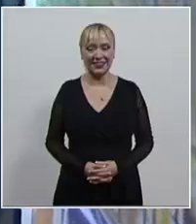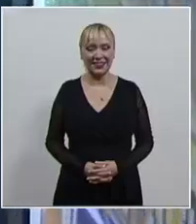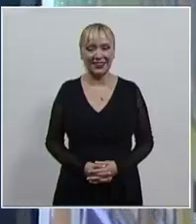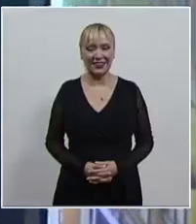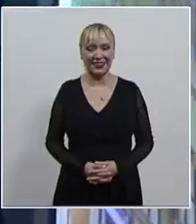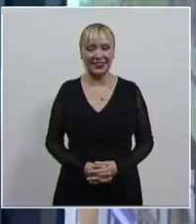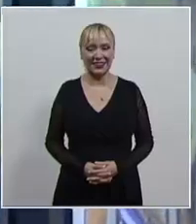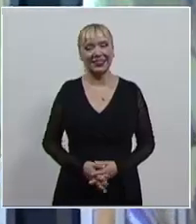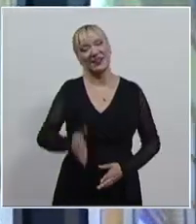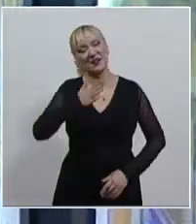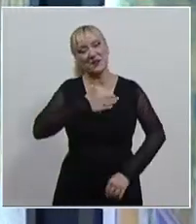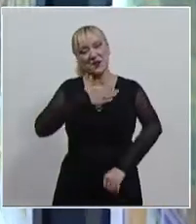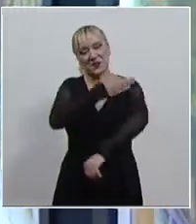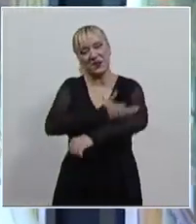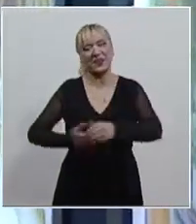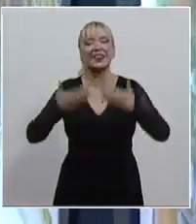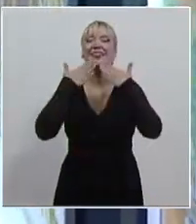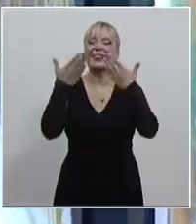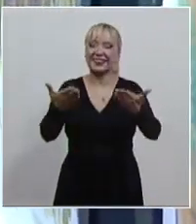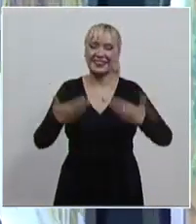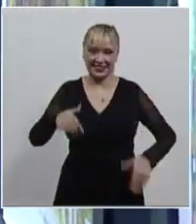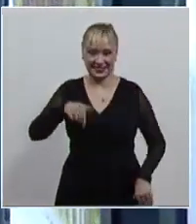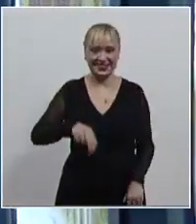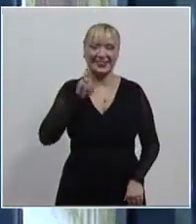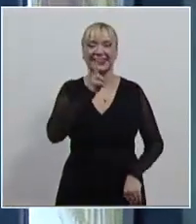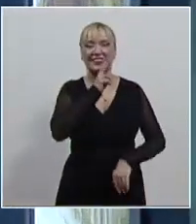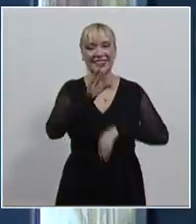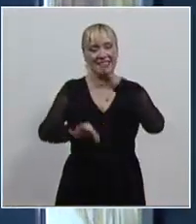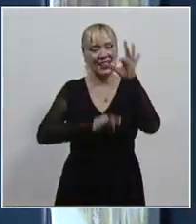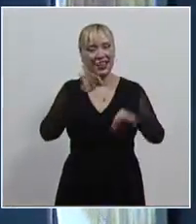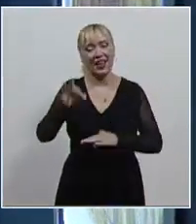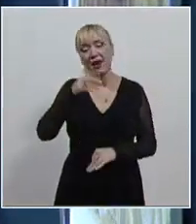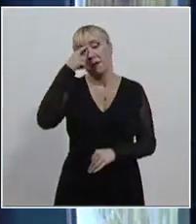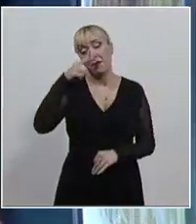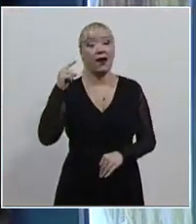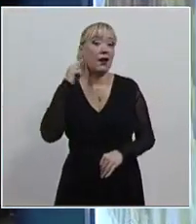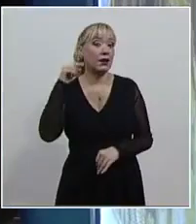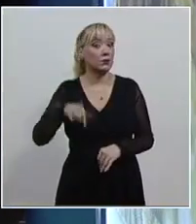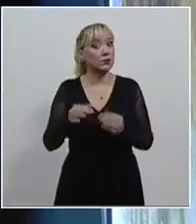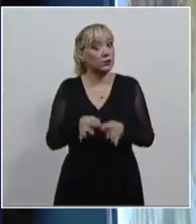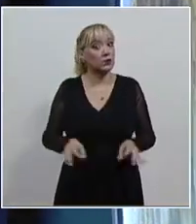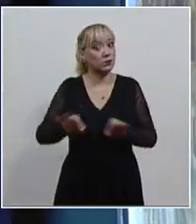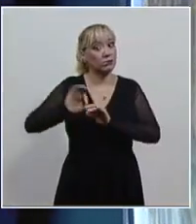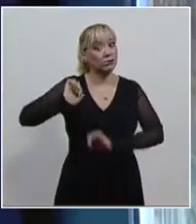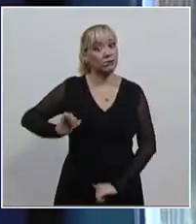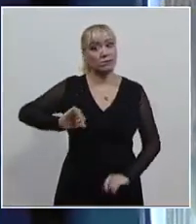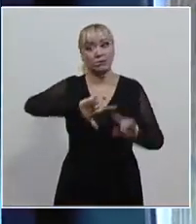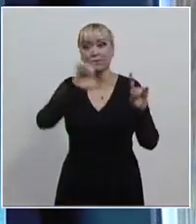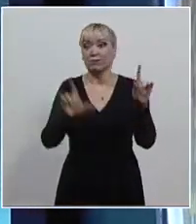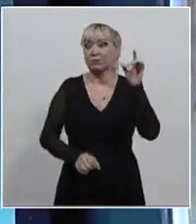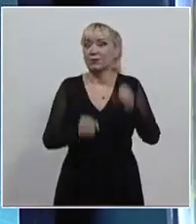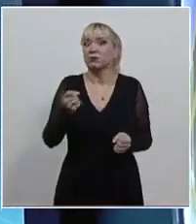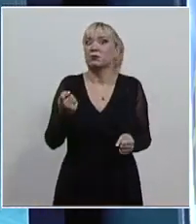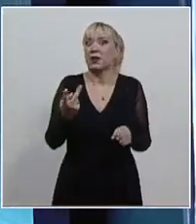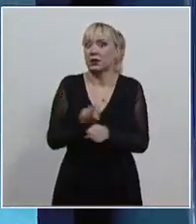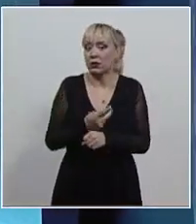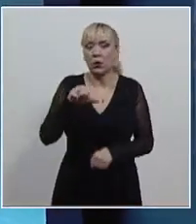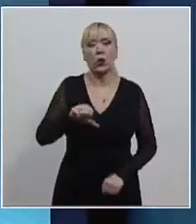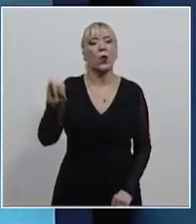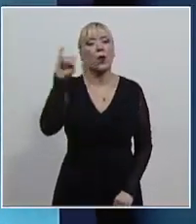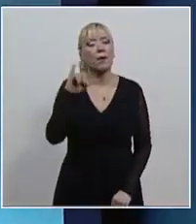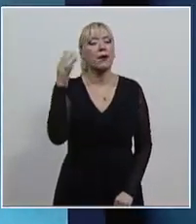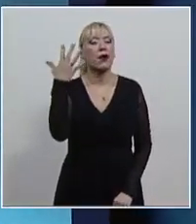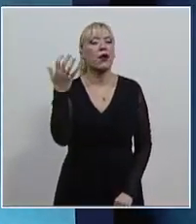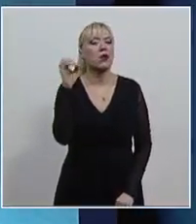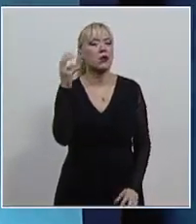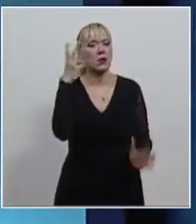Muy buenas tardes, bienvenidos a este corte informativo con la información más reciente del Poder Judicial de la Federación. Hoy es jueves 5 de